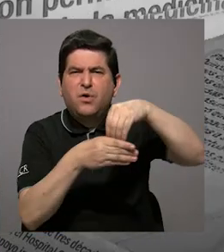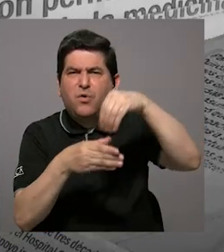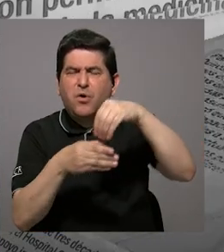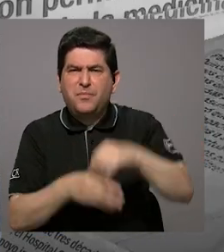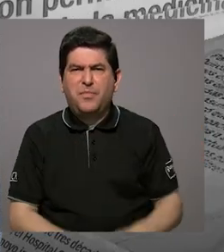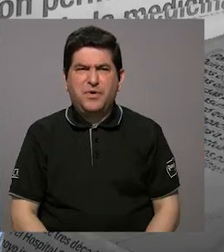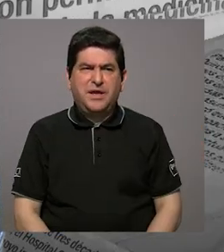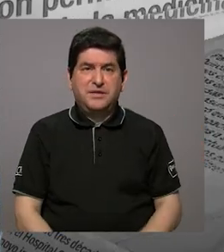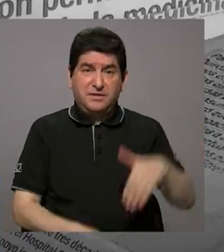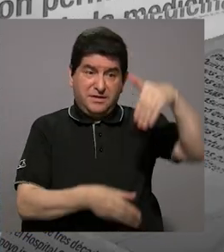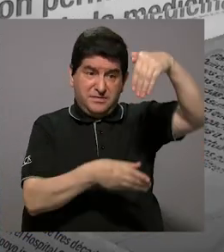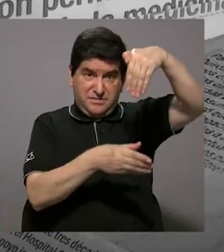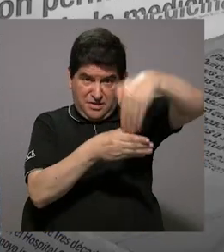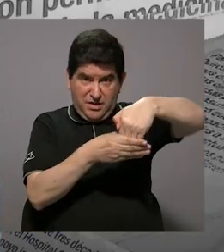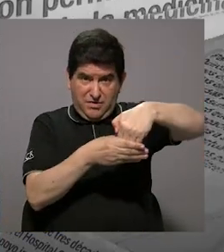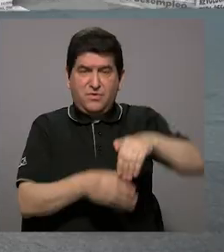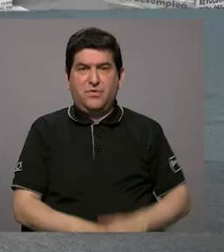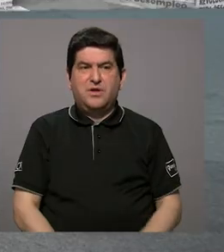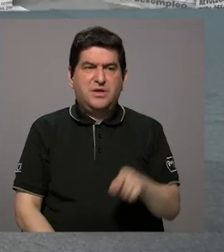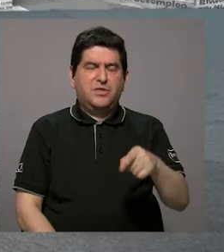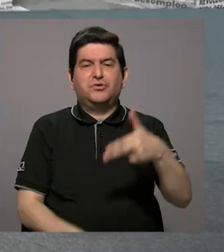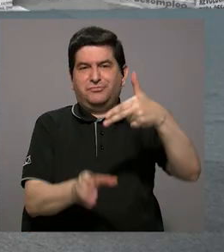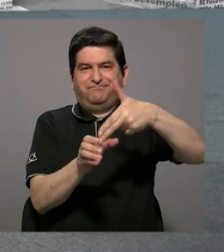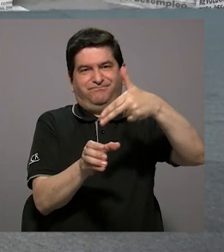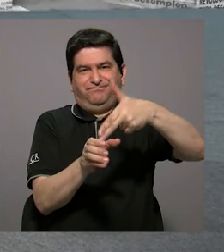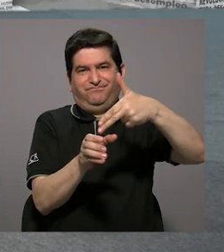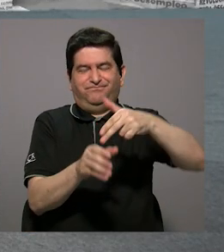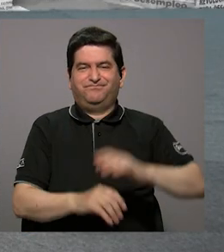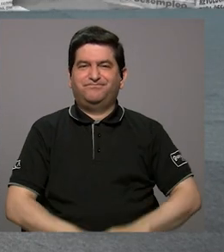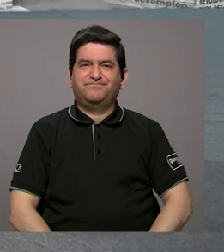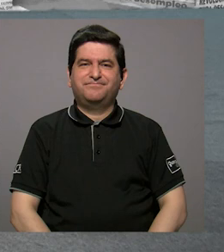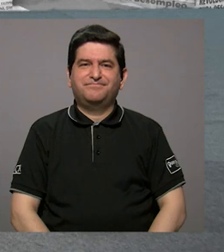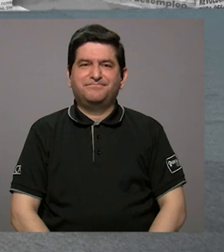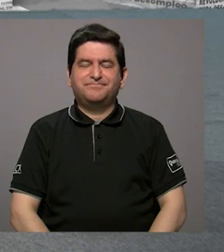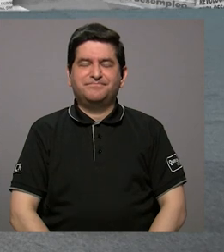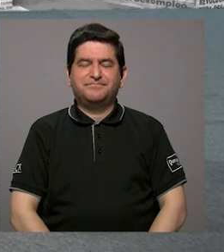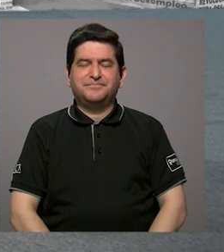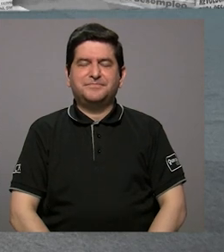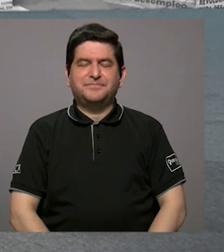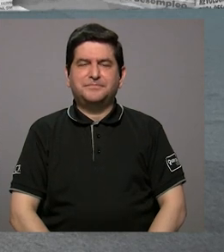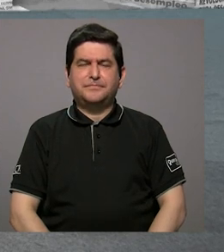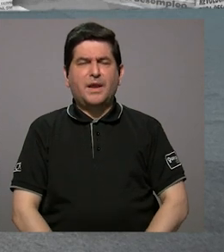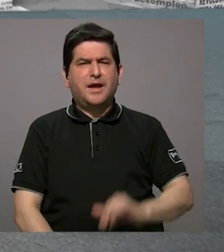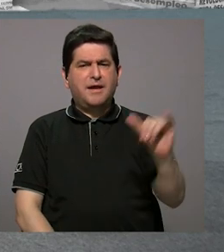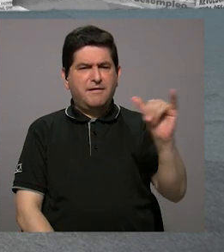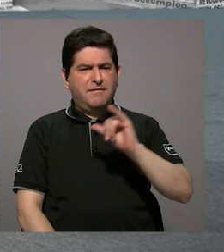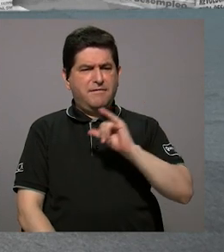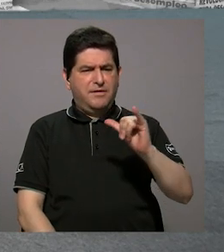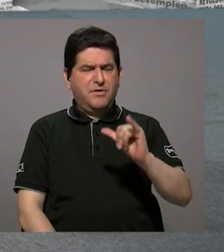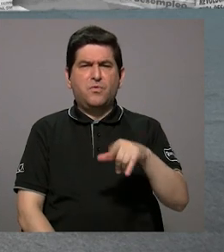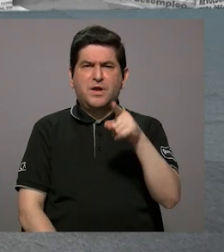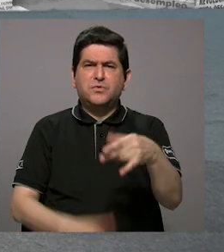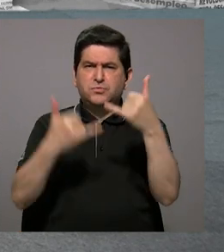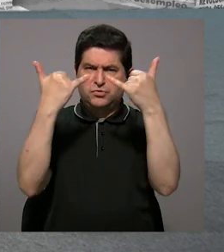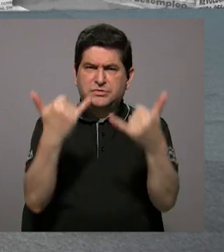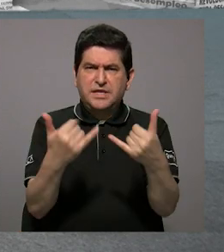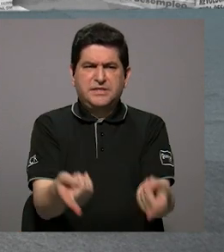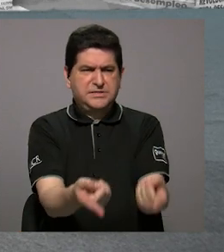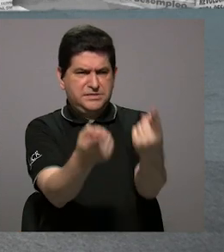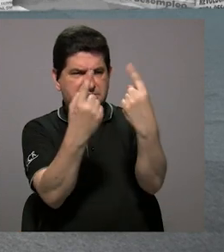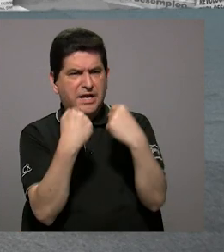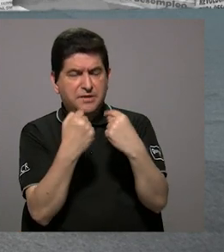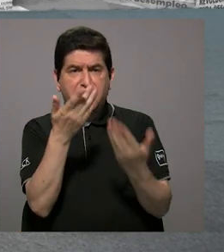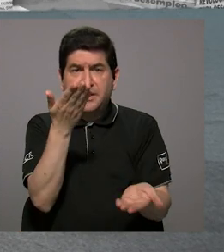componentes eran de esa gran familia que llamamos hidrocarburos. Sí, y también cuando ustedes ya